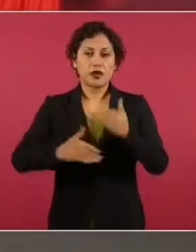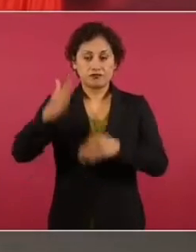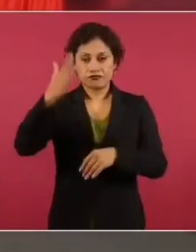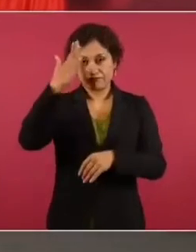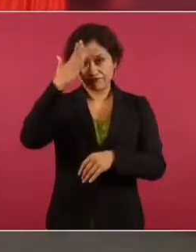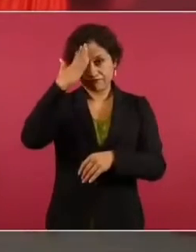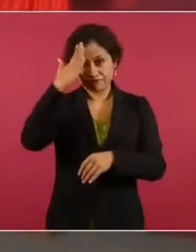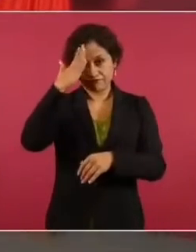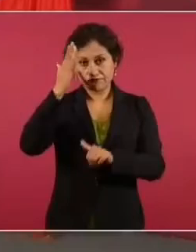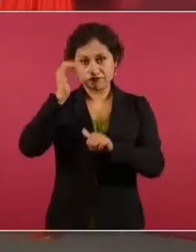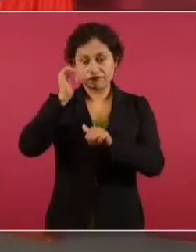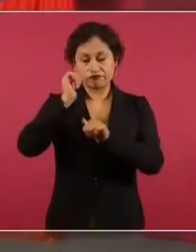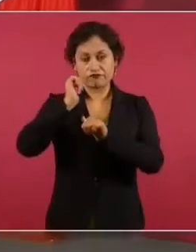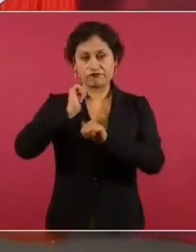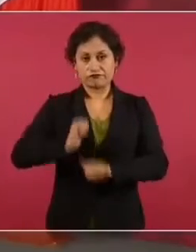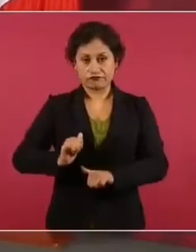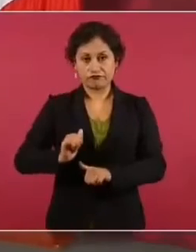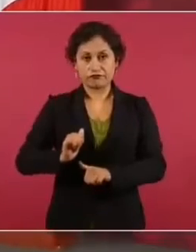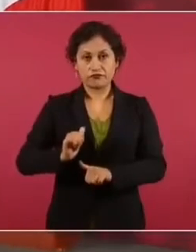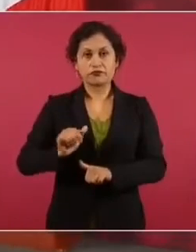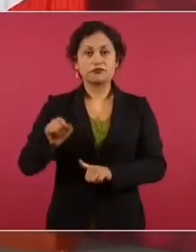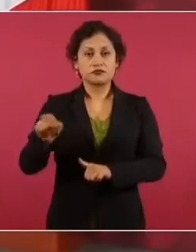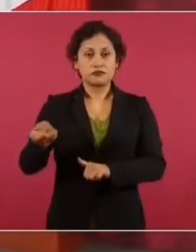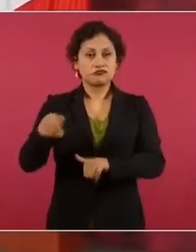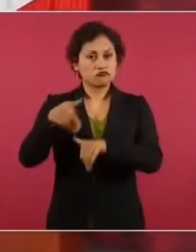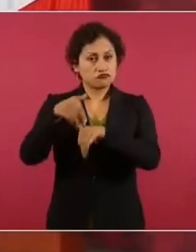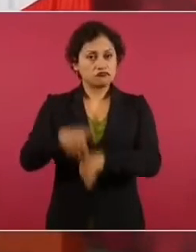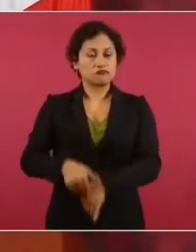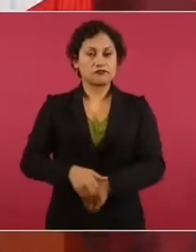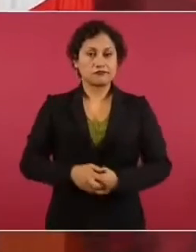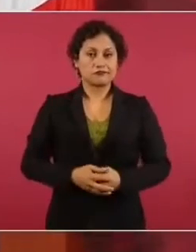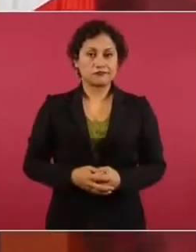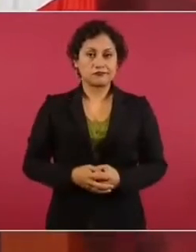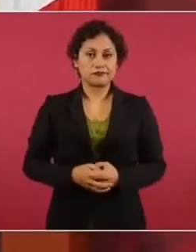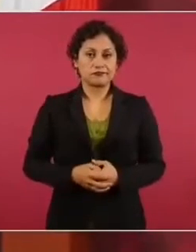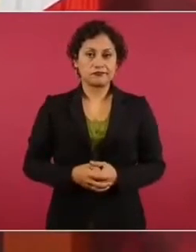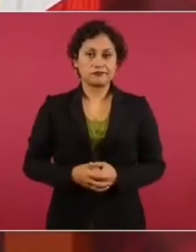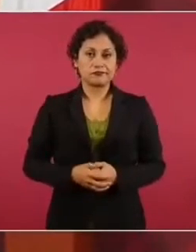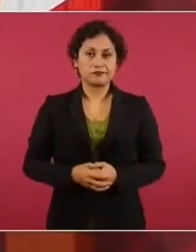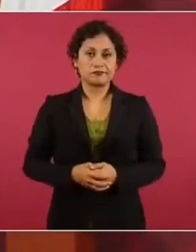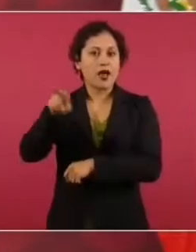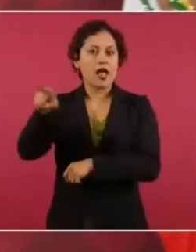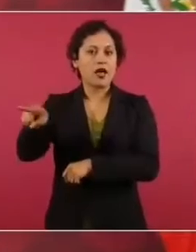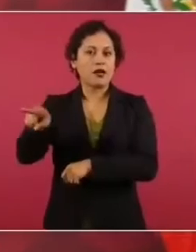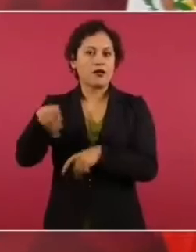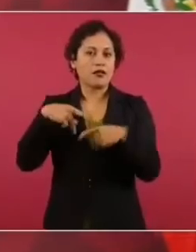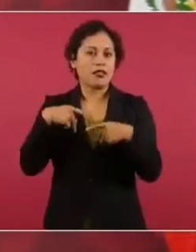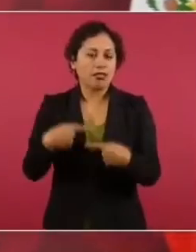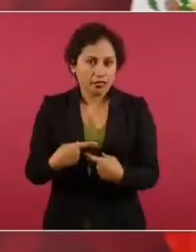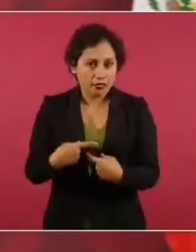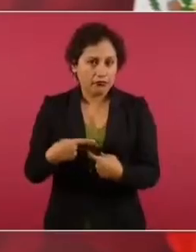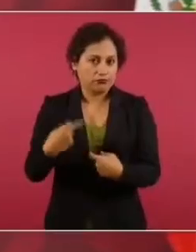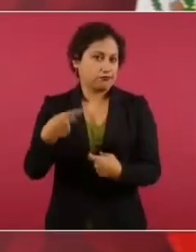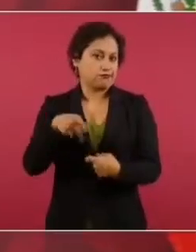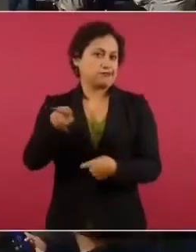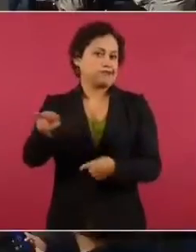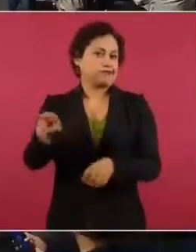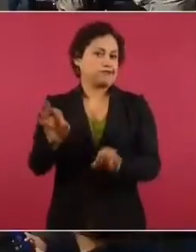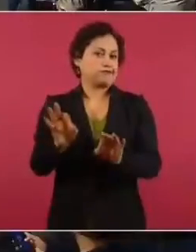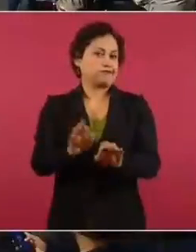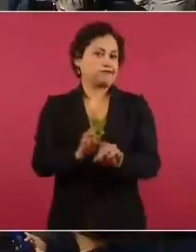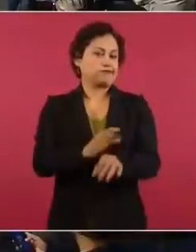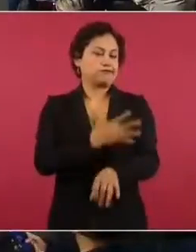las Fuerzas Armadas, Ileal. Se da a conocer en estos